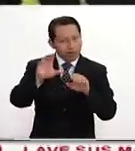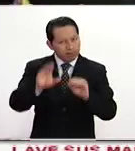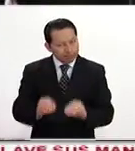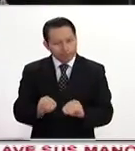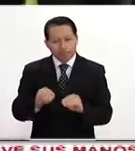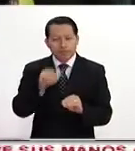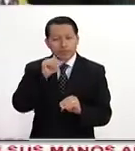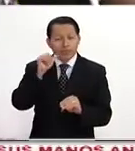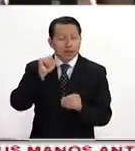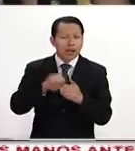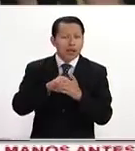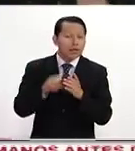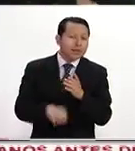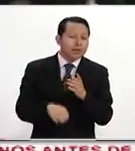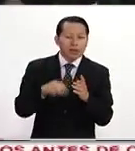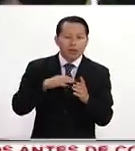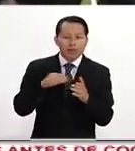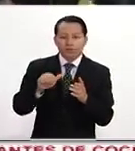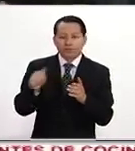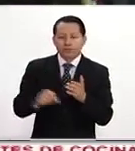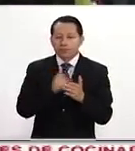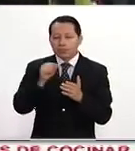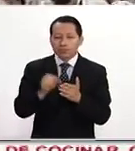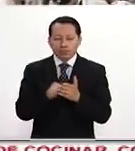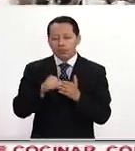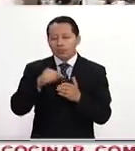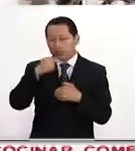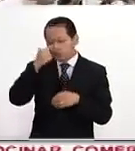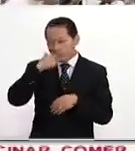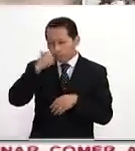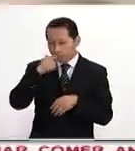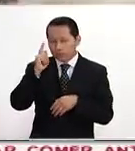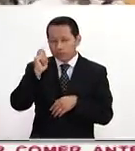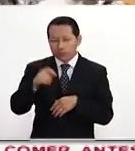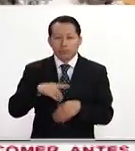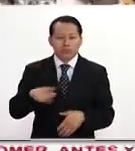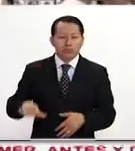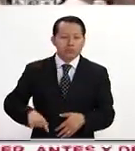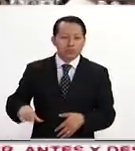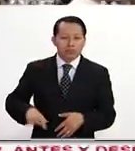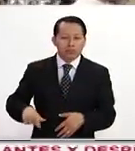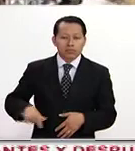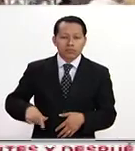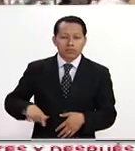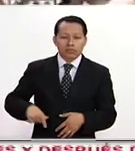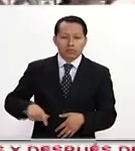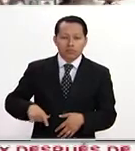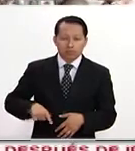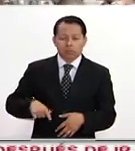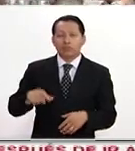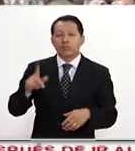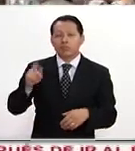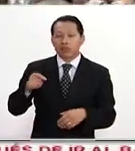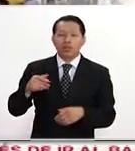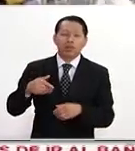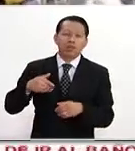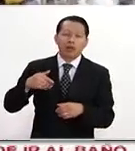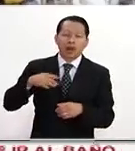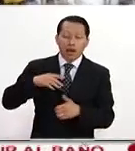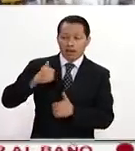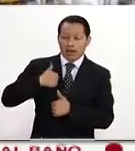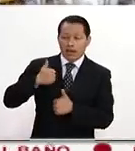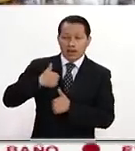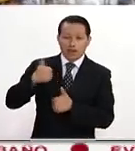Ayer, por ejemplo, en el estado Táchira, a las horas de la noche, el gobierno envió un contingente militar del